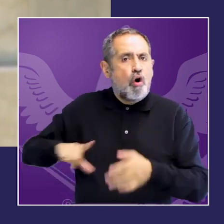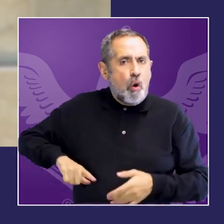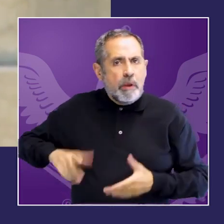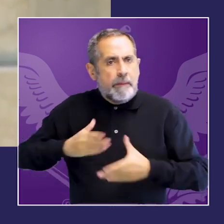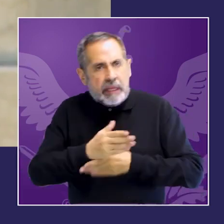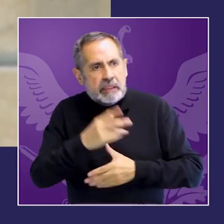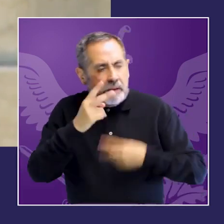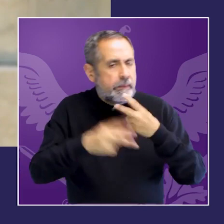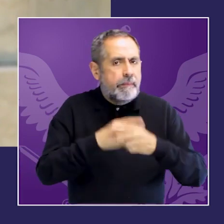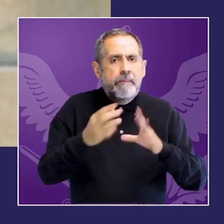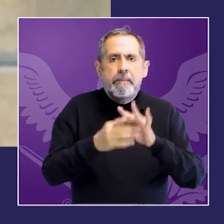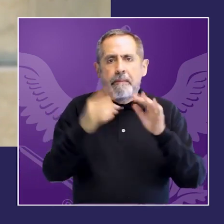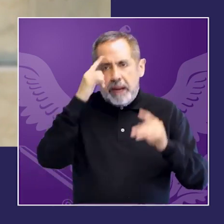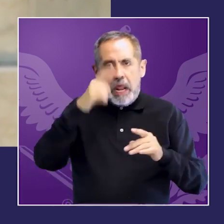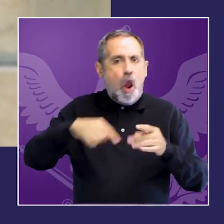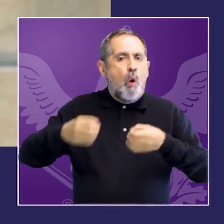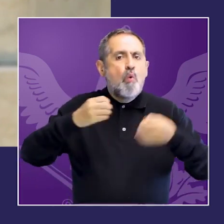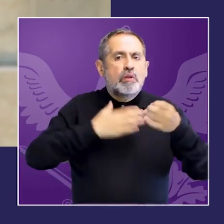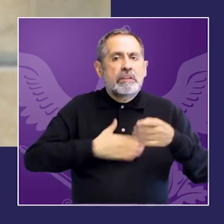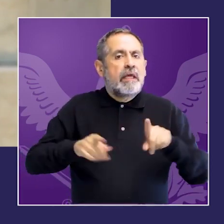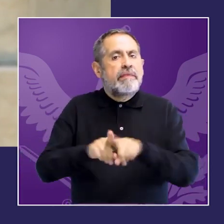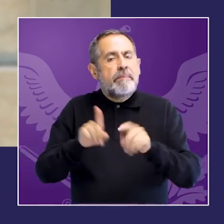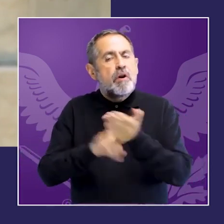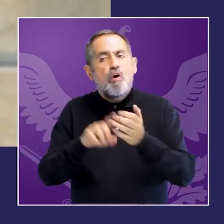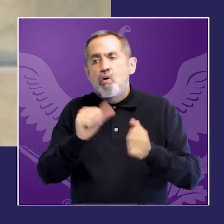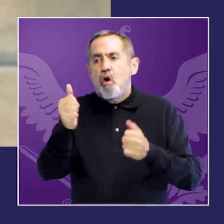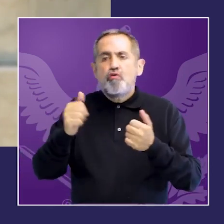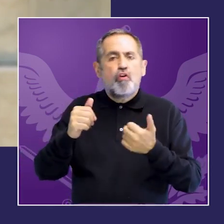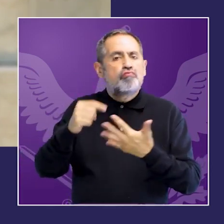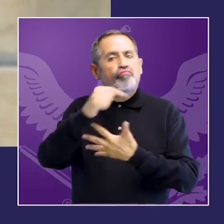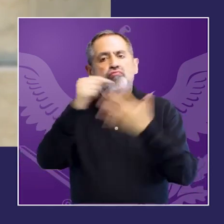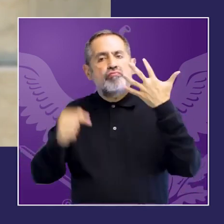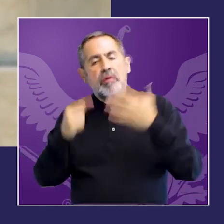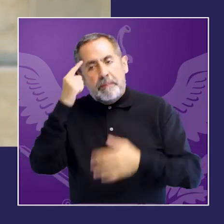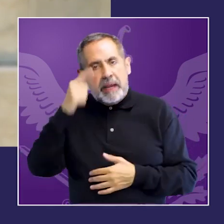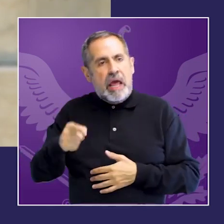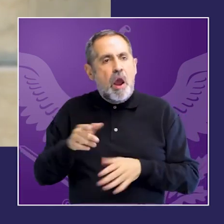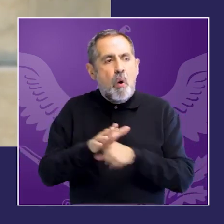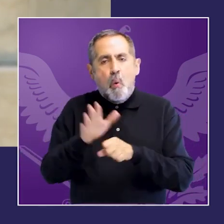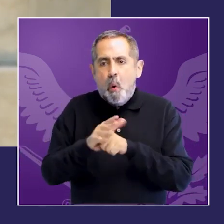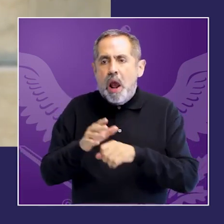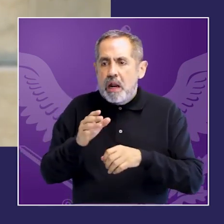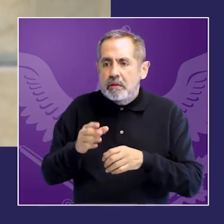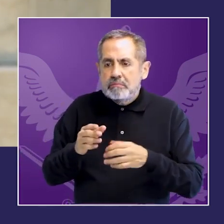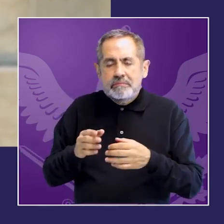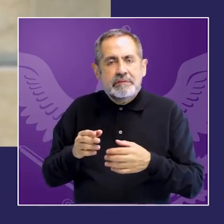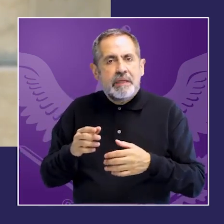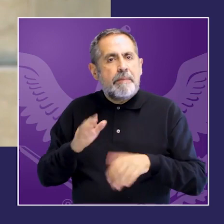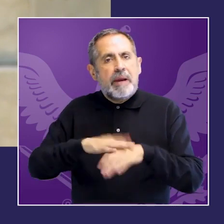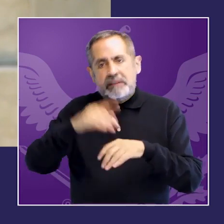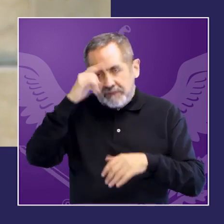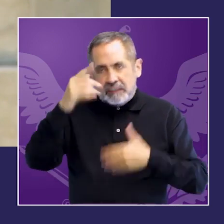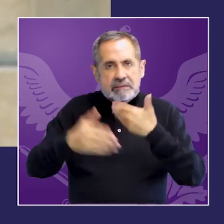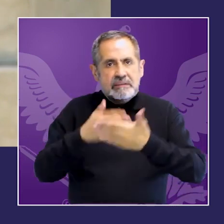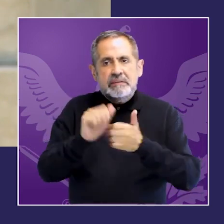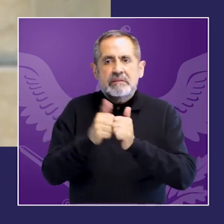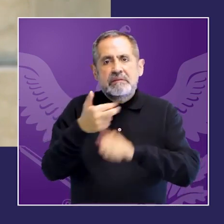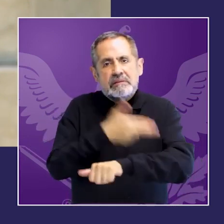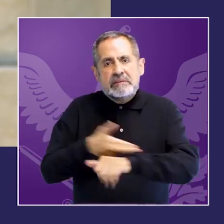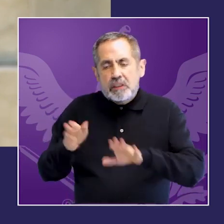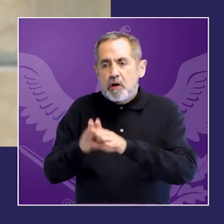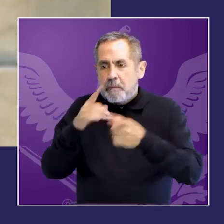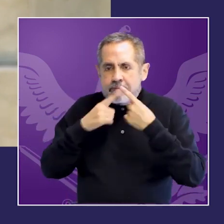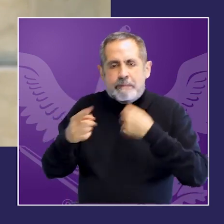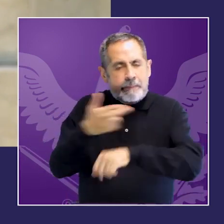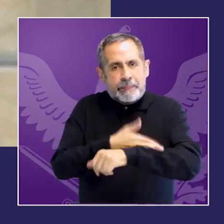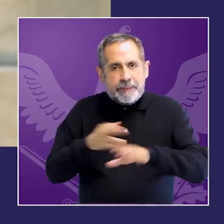tipo de intervenciones articuladas dentro de la justicia pero también con otros poderes del Estado qué tipo de intervenciones facilitan